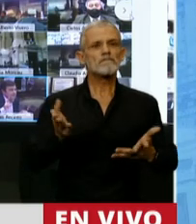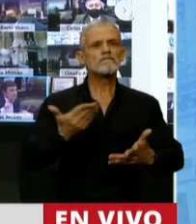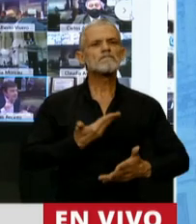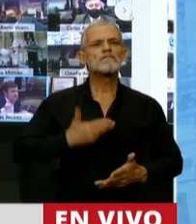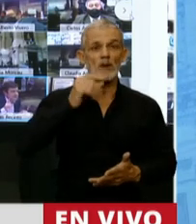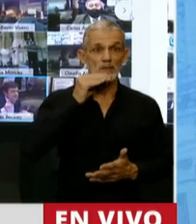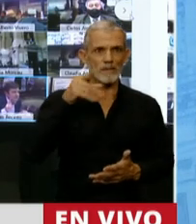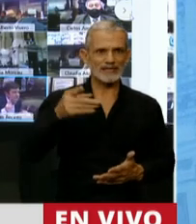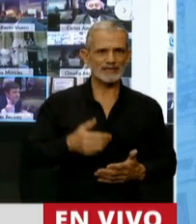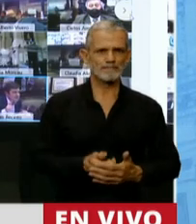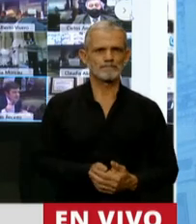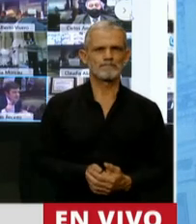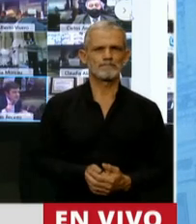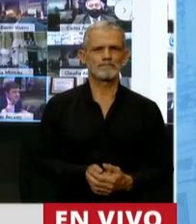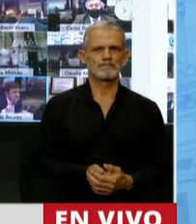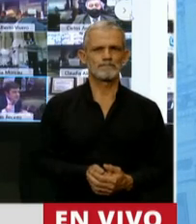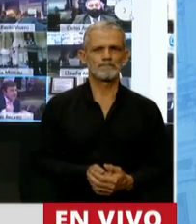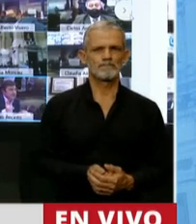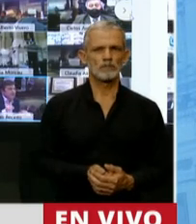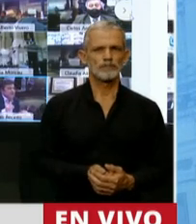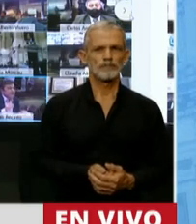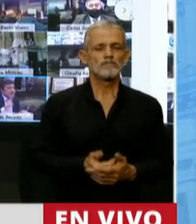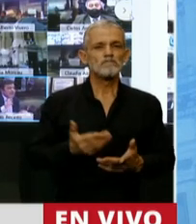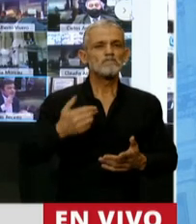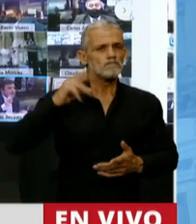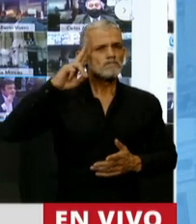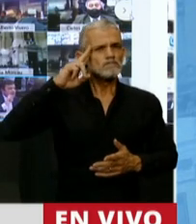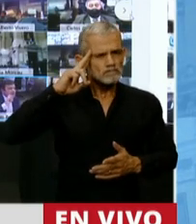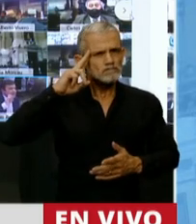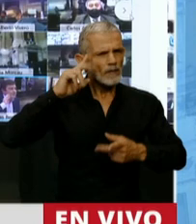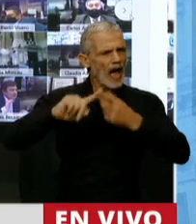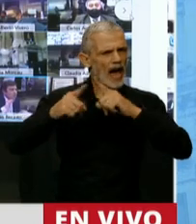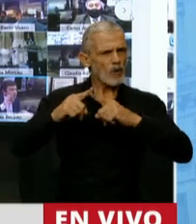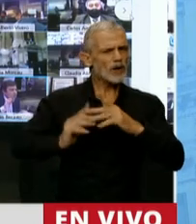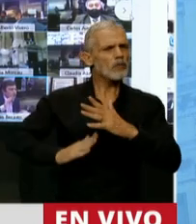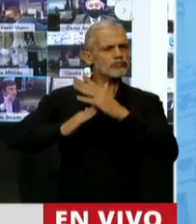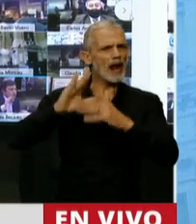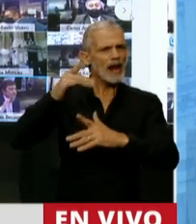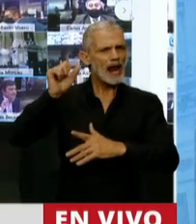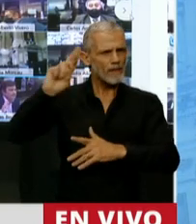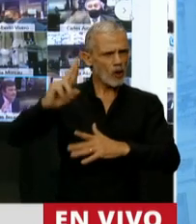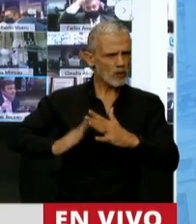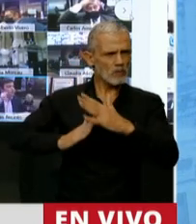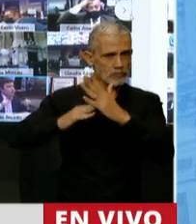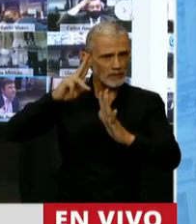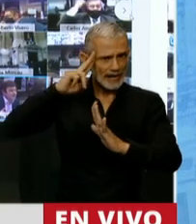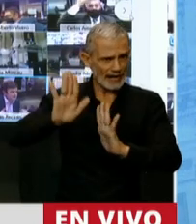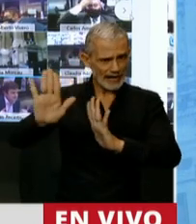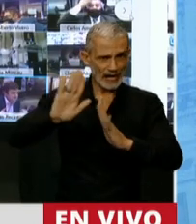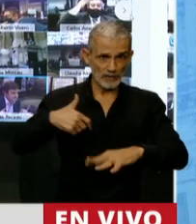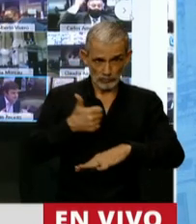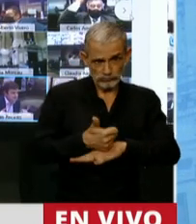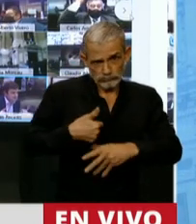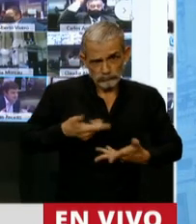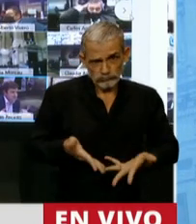Presidente, respeto los acuerdos de labor parlamentaria, por eso estoy aquí. Pero le